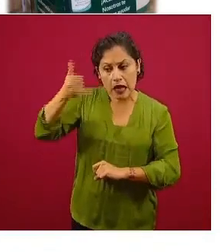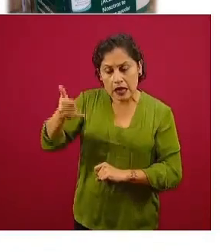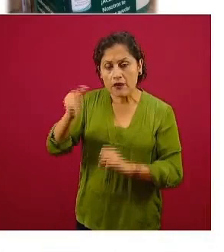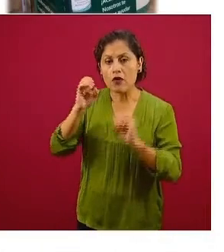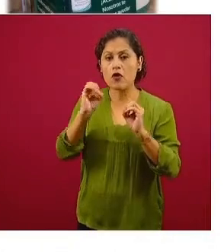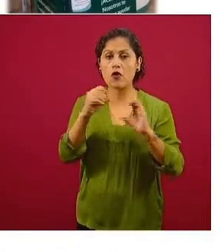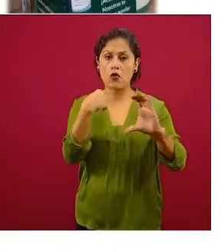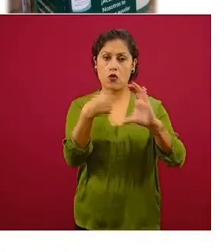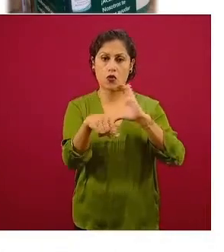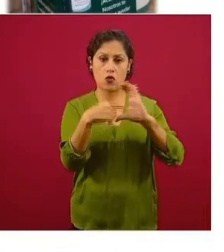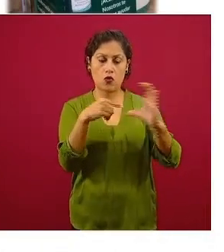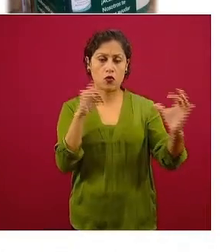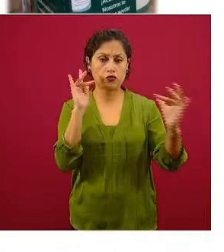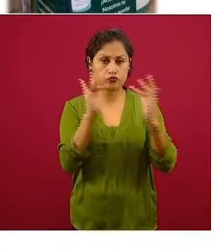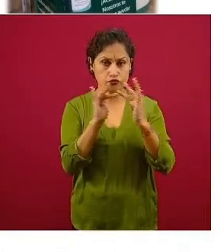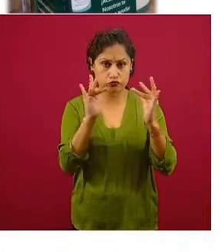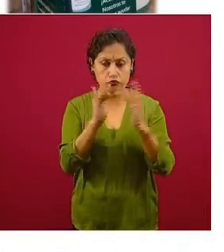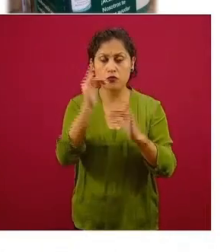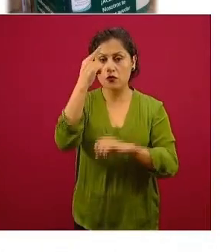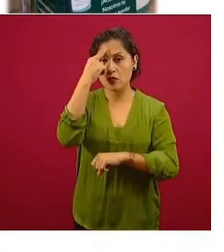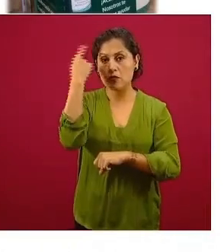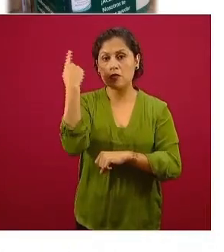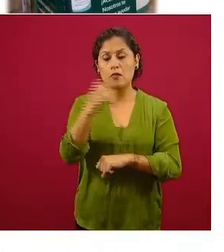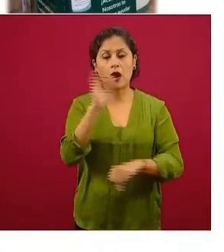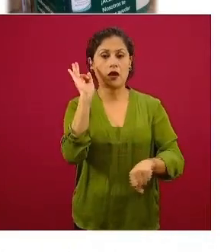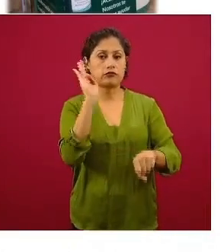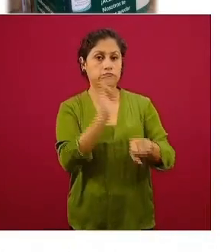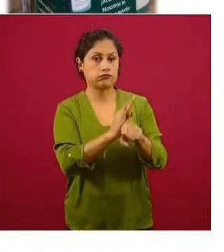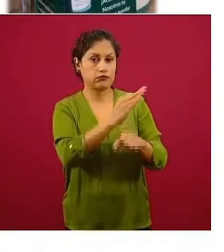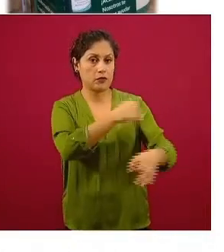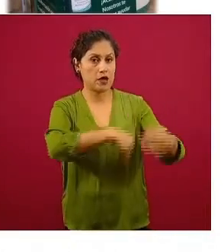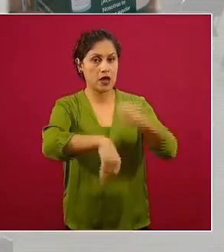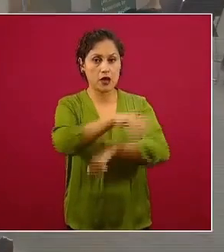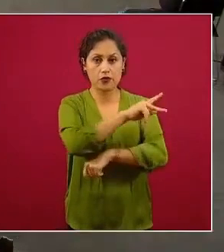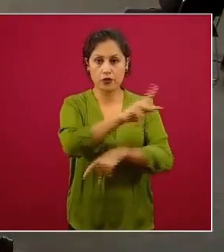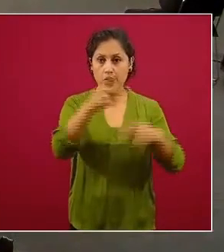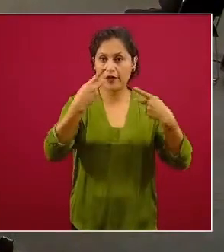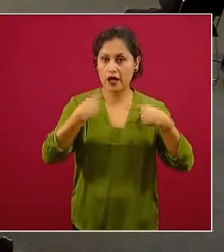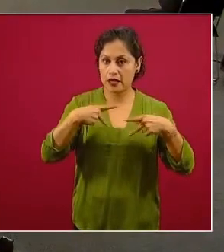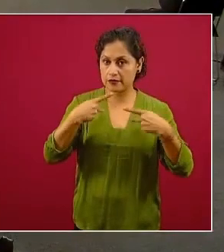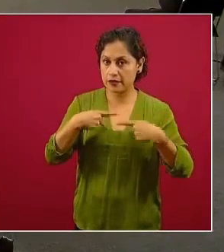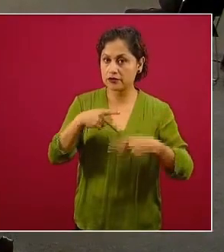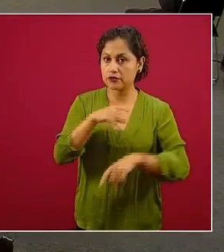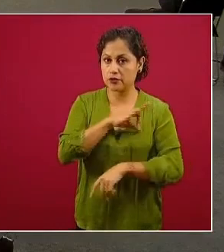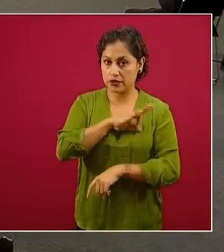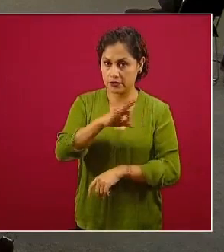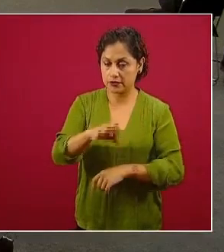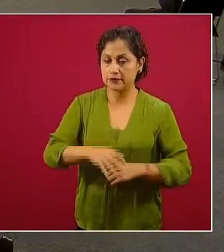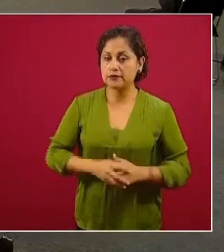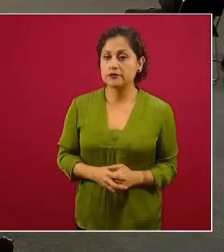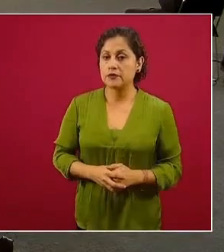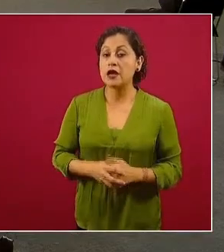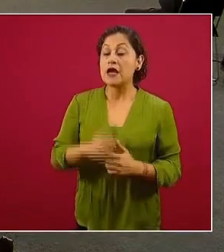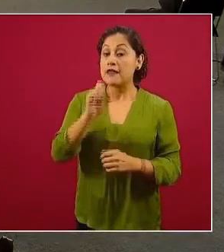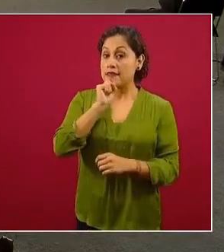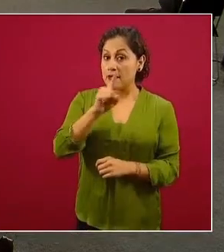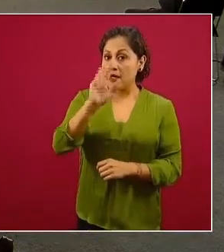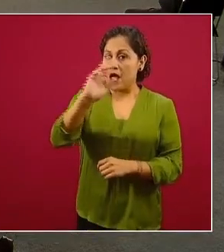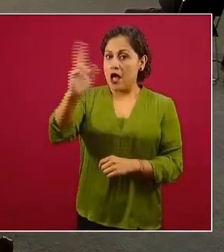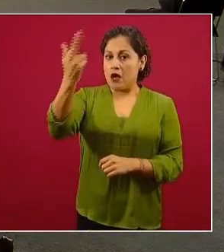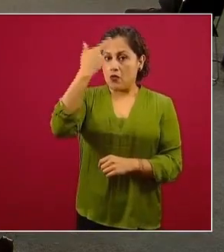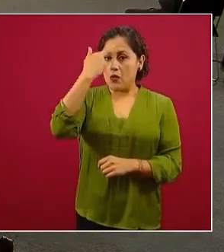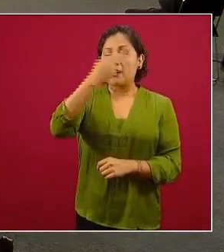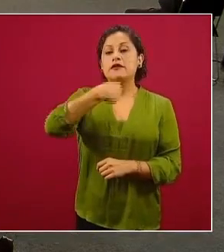forma salvaguardar su salud y la de los ciudadanos. Así también les recordamos que salvaguardar